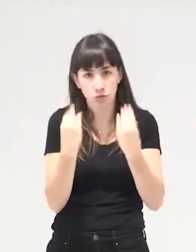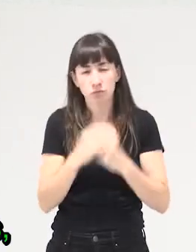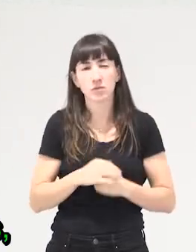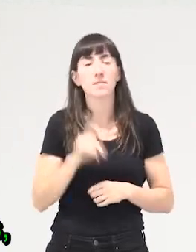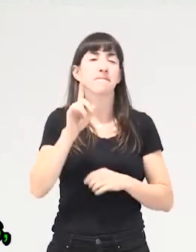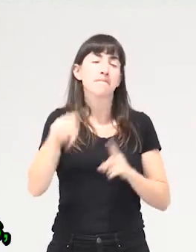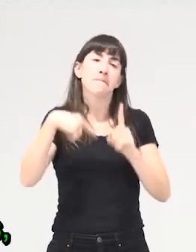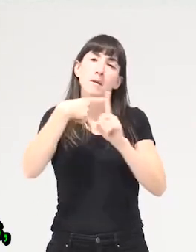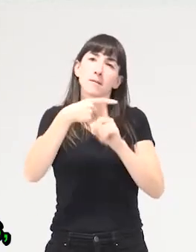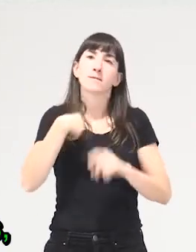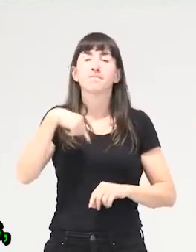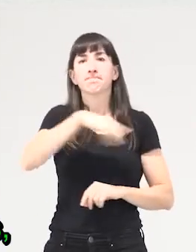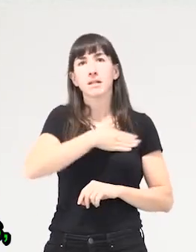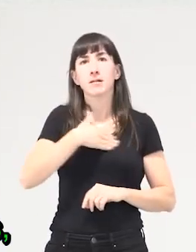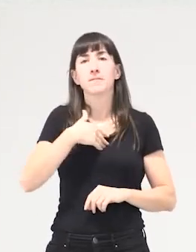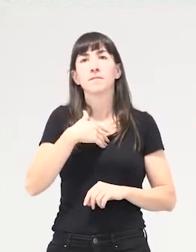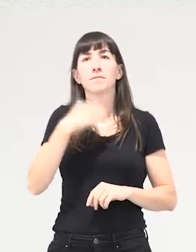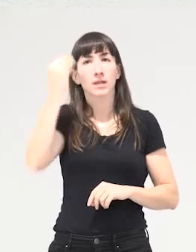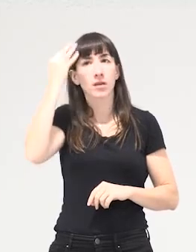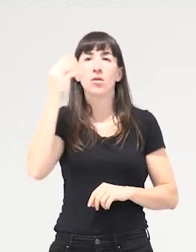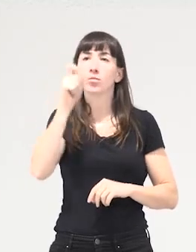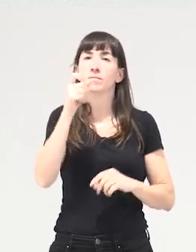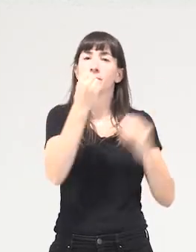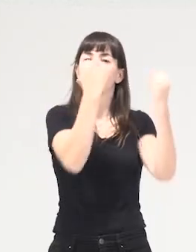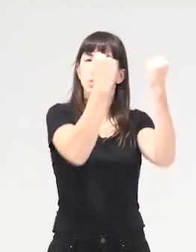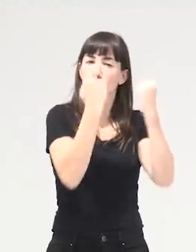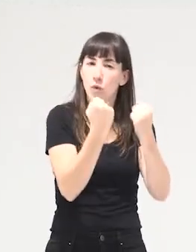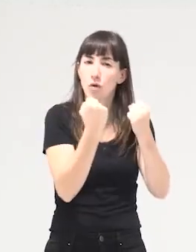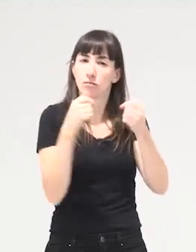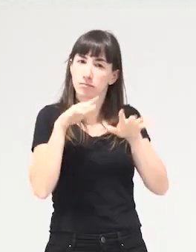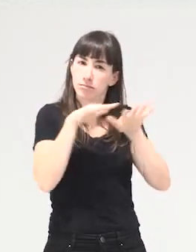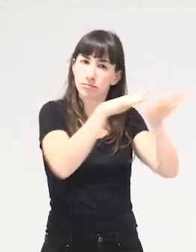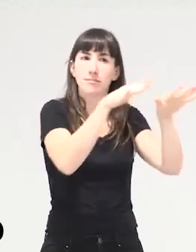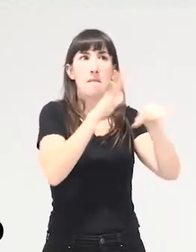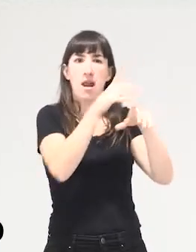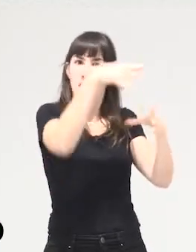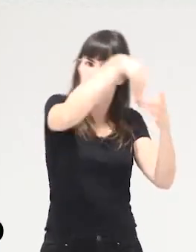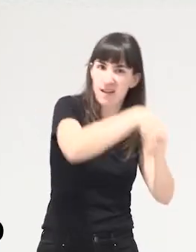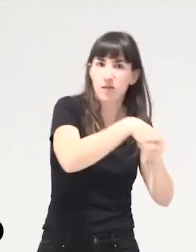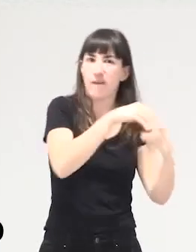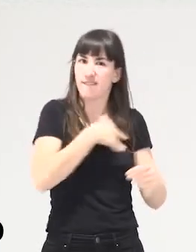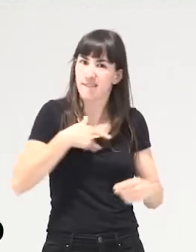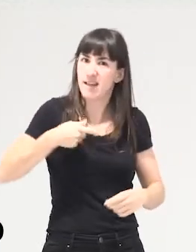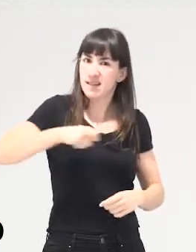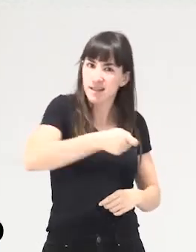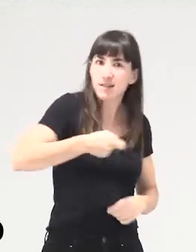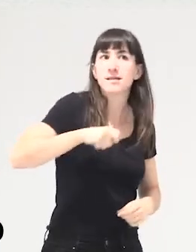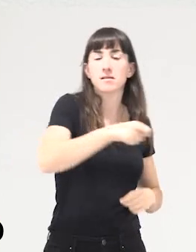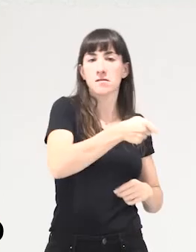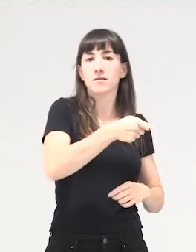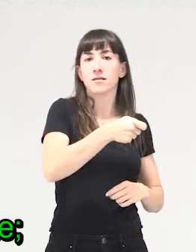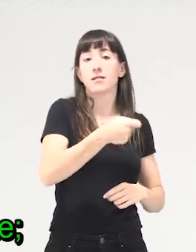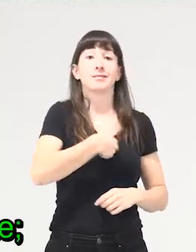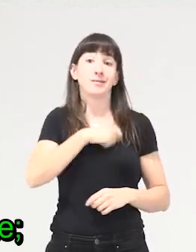intentamos que permee en las instituciones que se convierta en cierta política institucional. Entonces, en el resto del Estado creo que esto ha venido